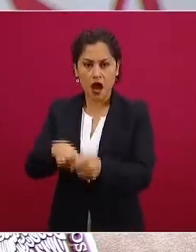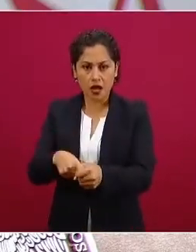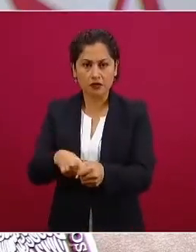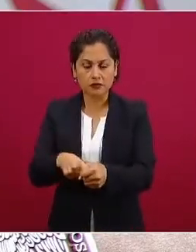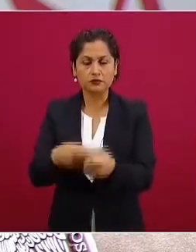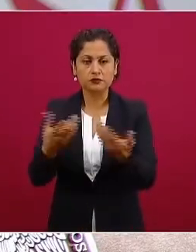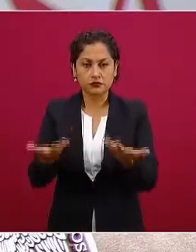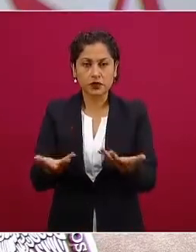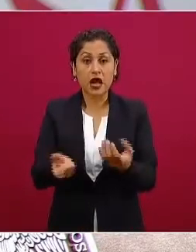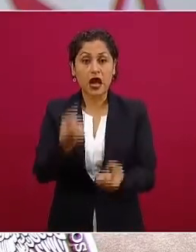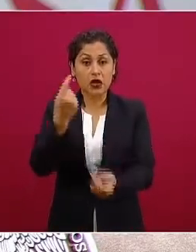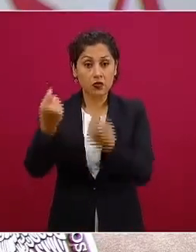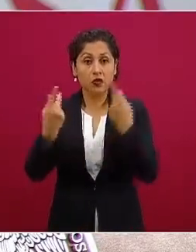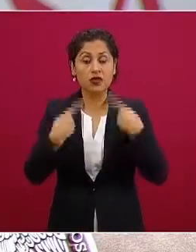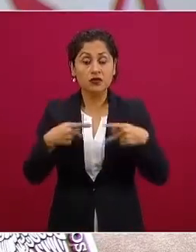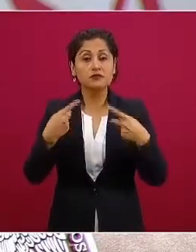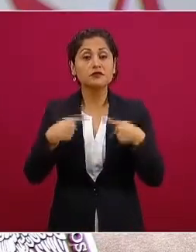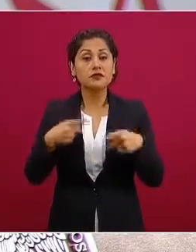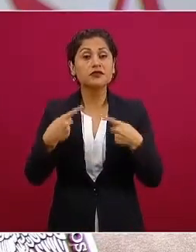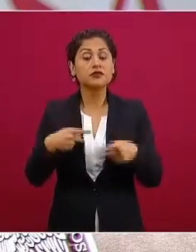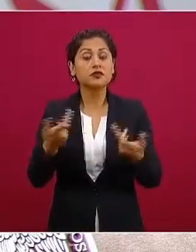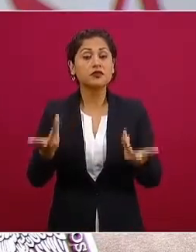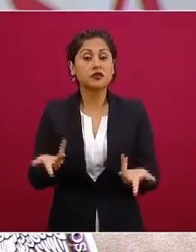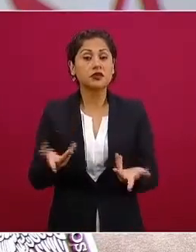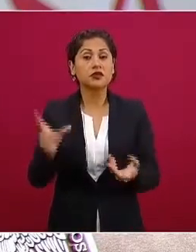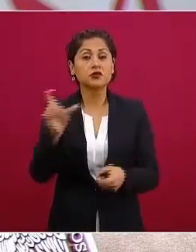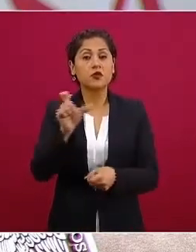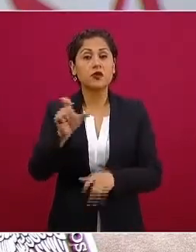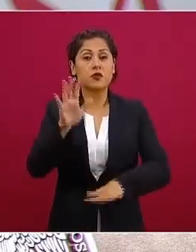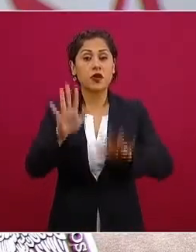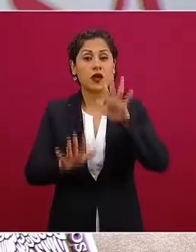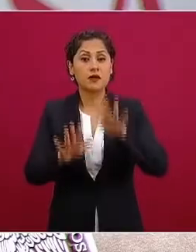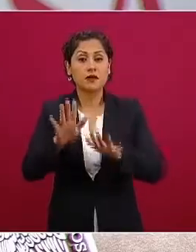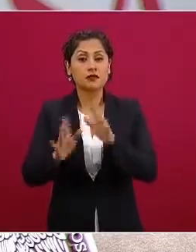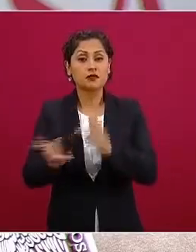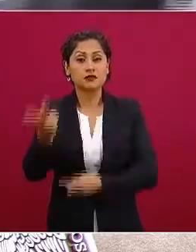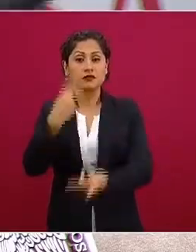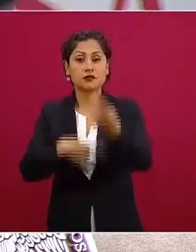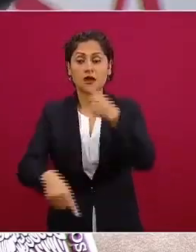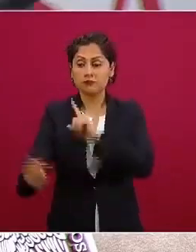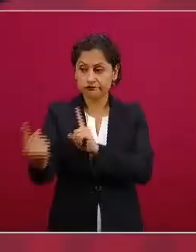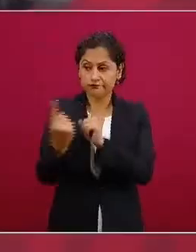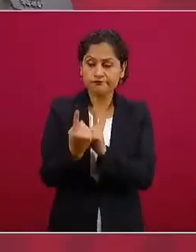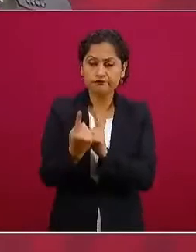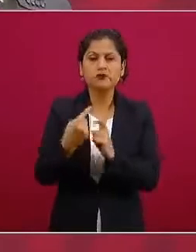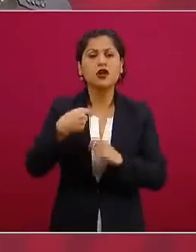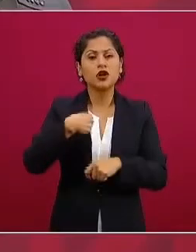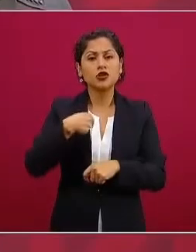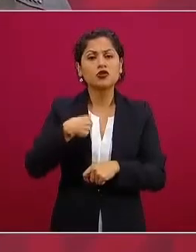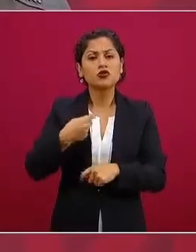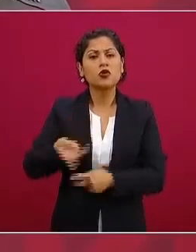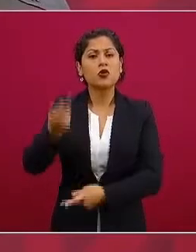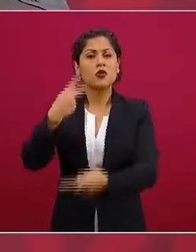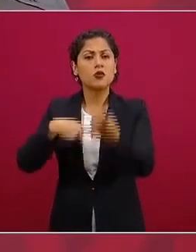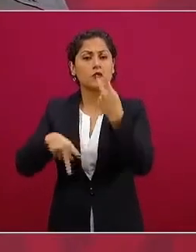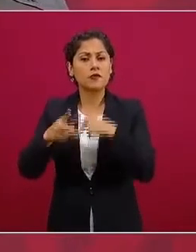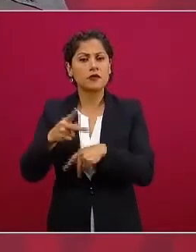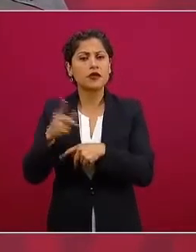dos tres veces de manera directa que venía yo de una gira de la costa chica